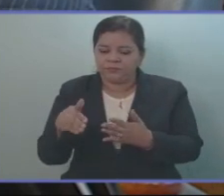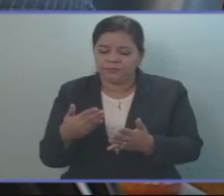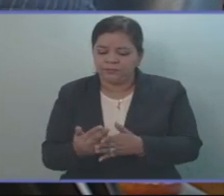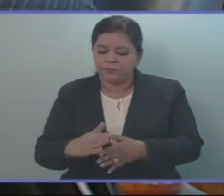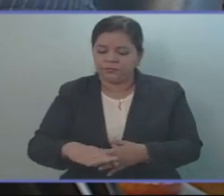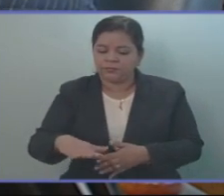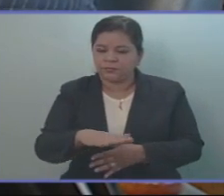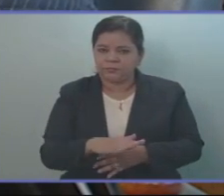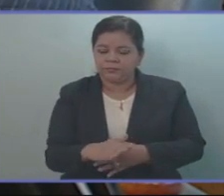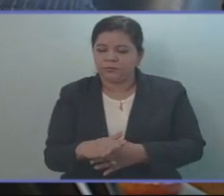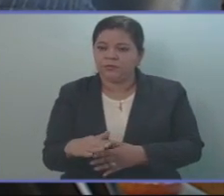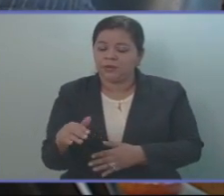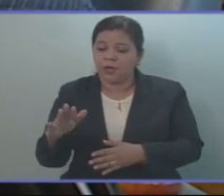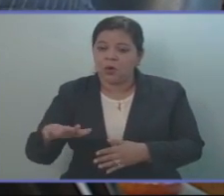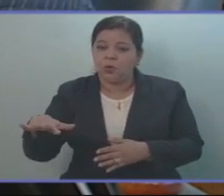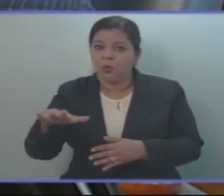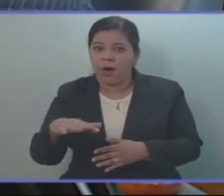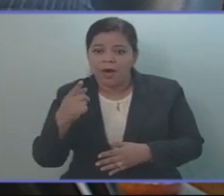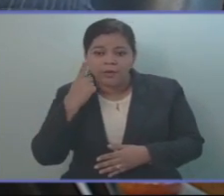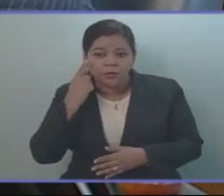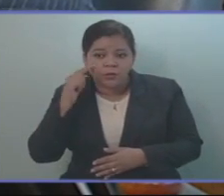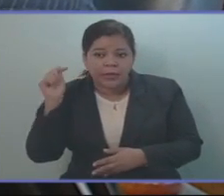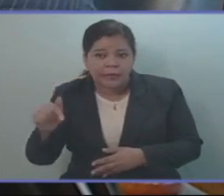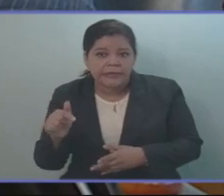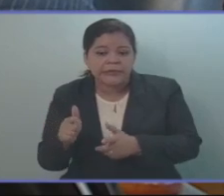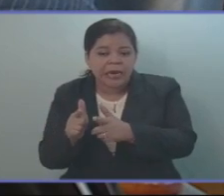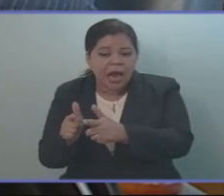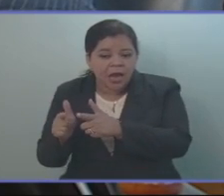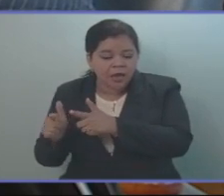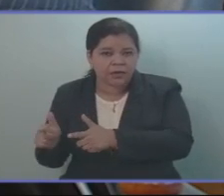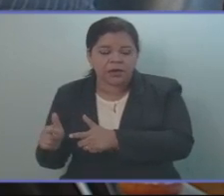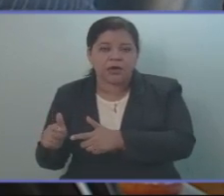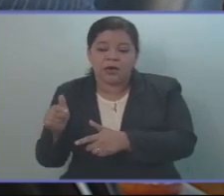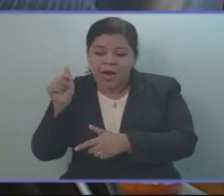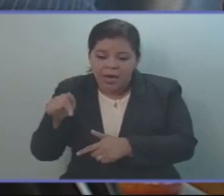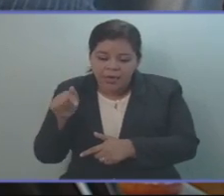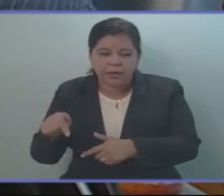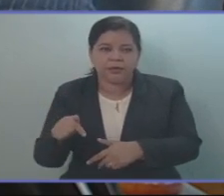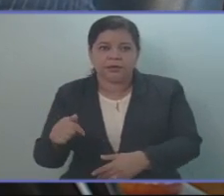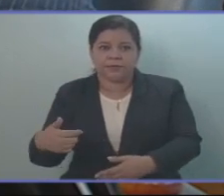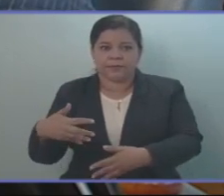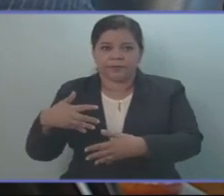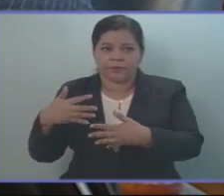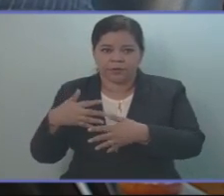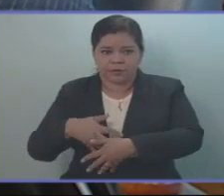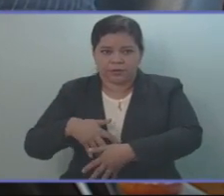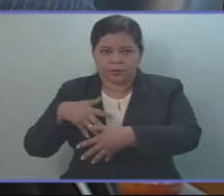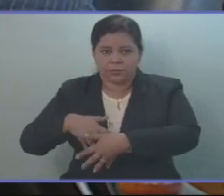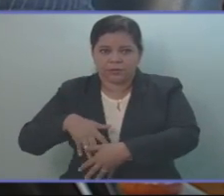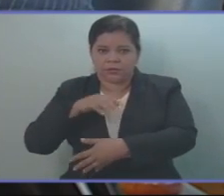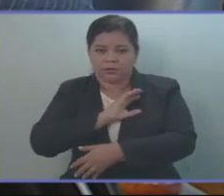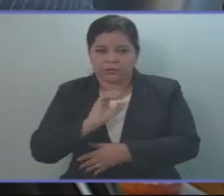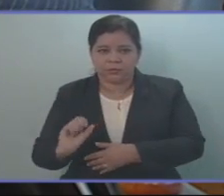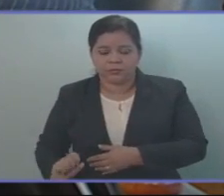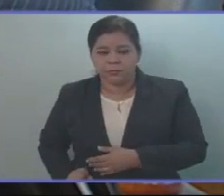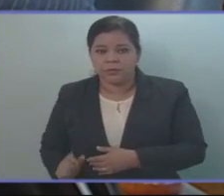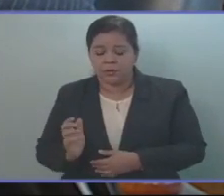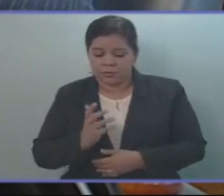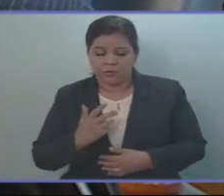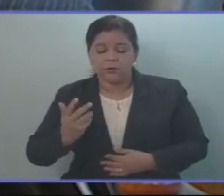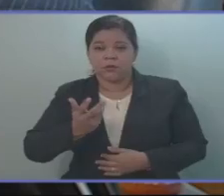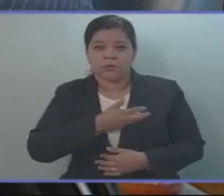áreas de combate, en los lugares donde está la tropa de El Salvador. Es a eso que nosotros como